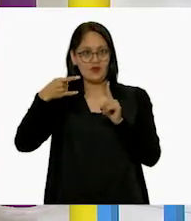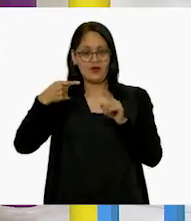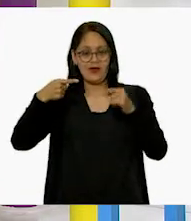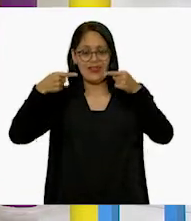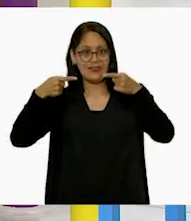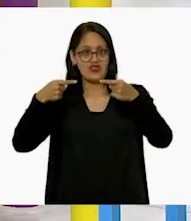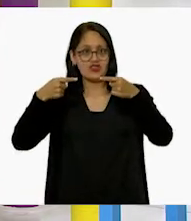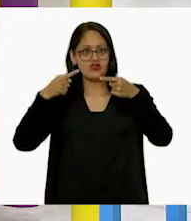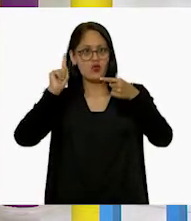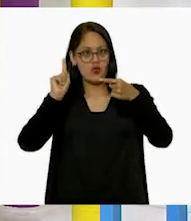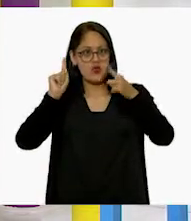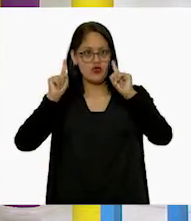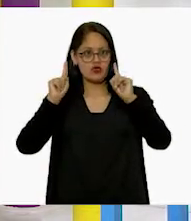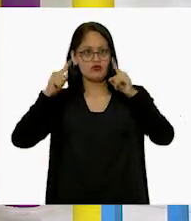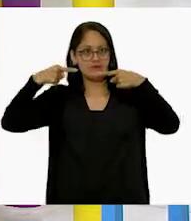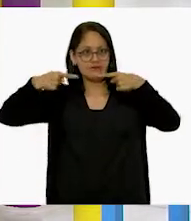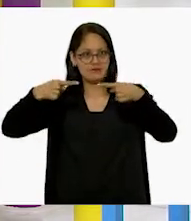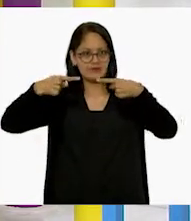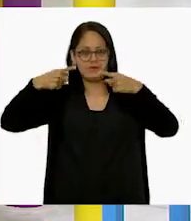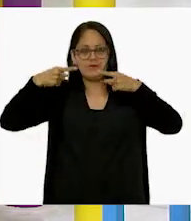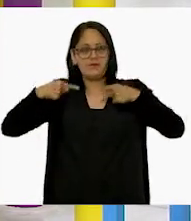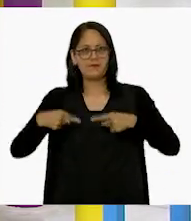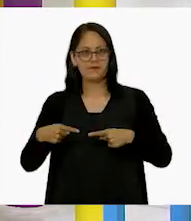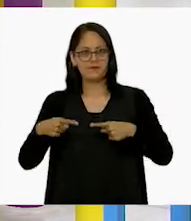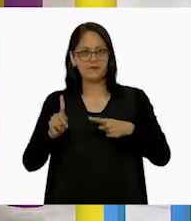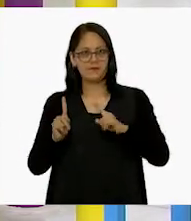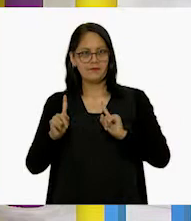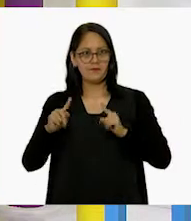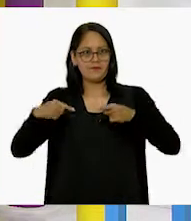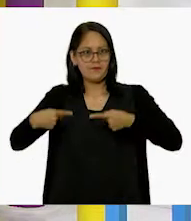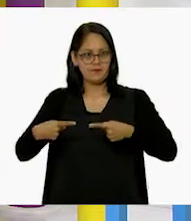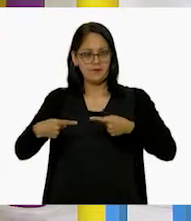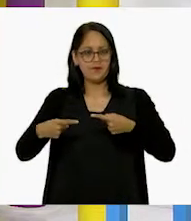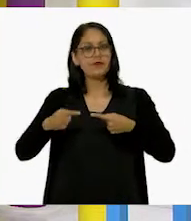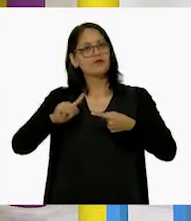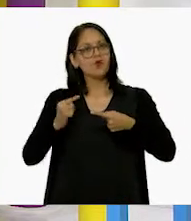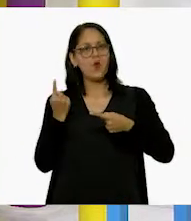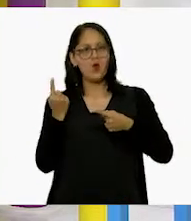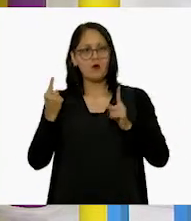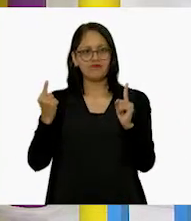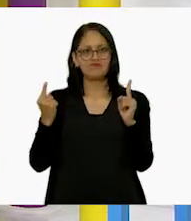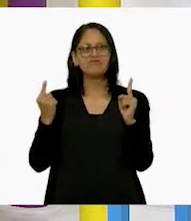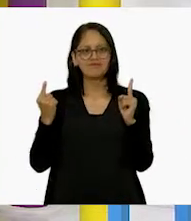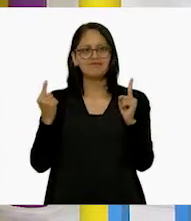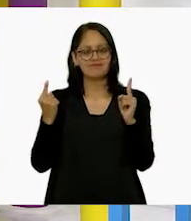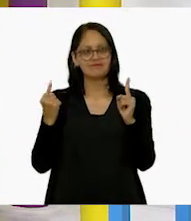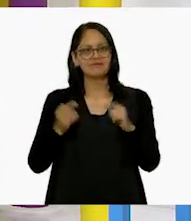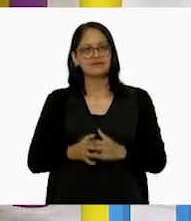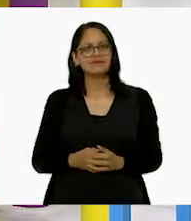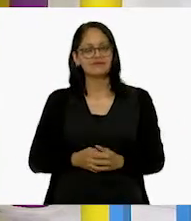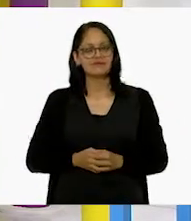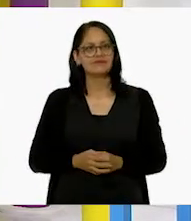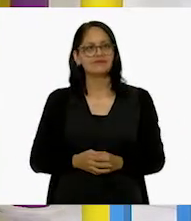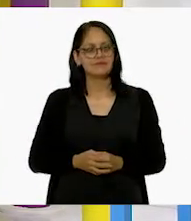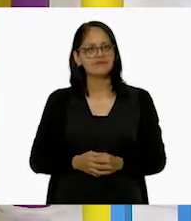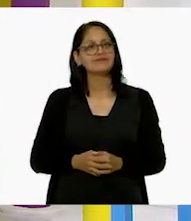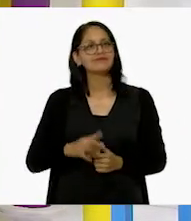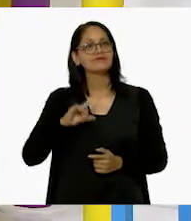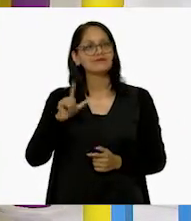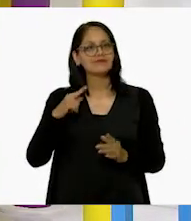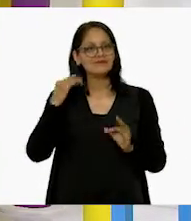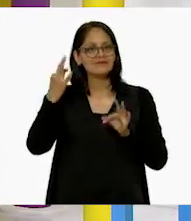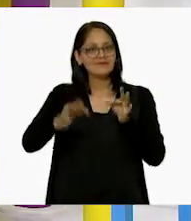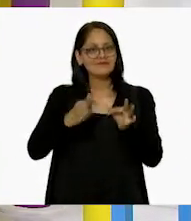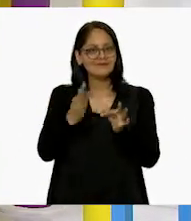para la parte de arriba y para la parte de abajo. Y luego un palito más corto y otro palito más corto. Muy bien. quedaría